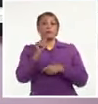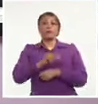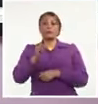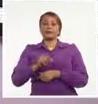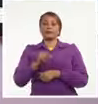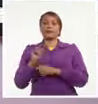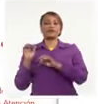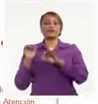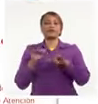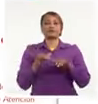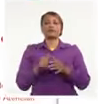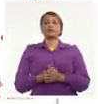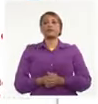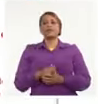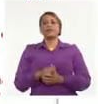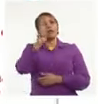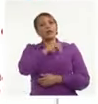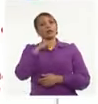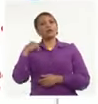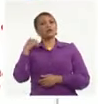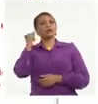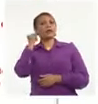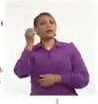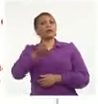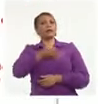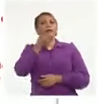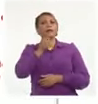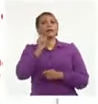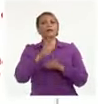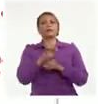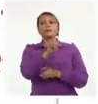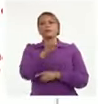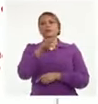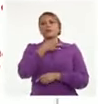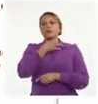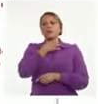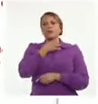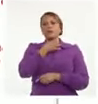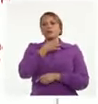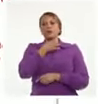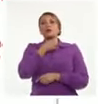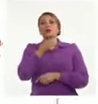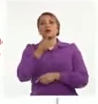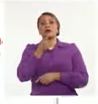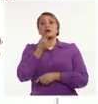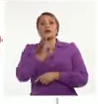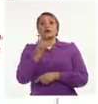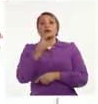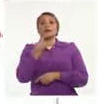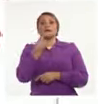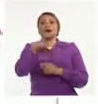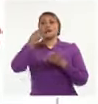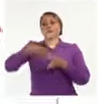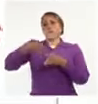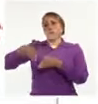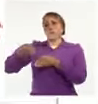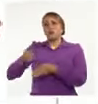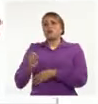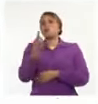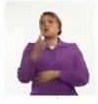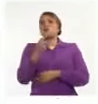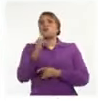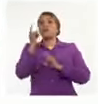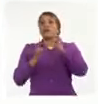La doctora explica además que desde el 11 de enero, ante la sospecha clínica, deterioro y posterior fallecimiento de un bebé